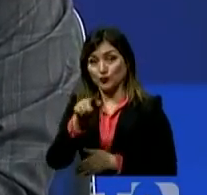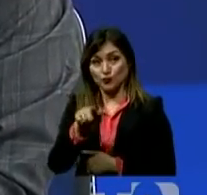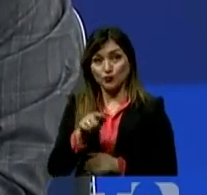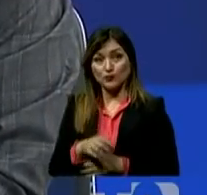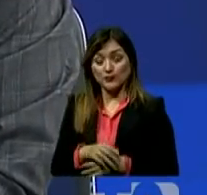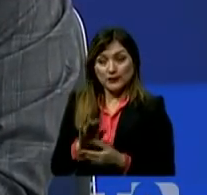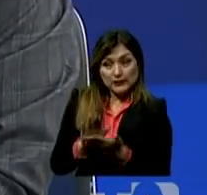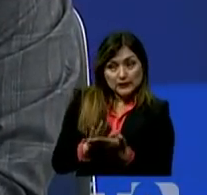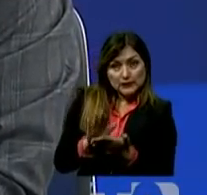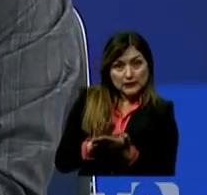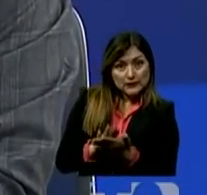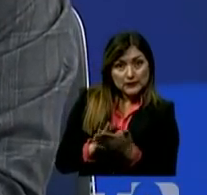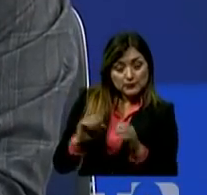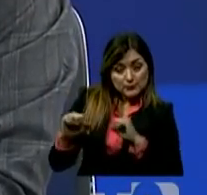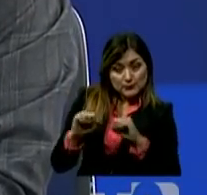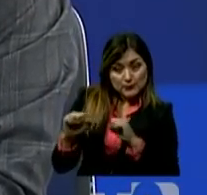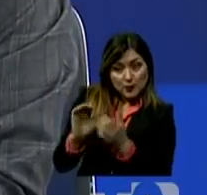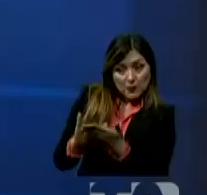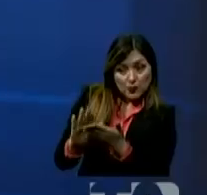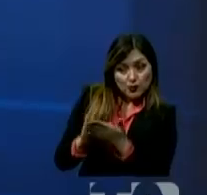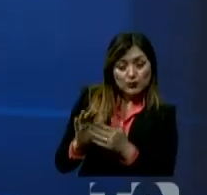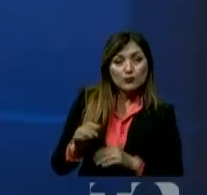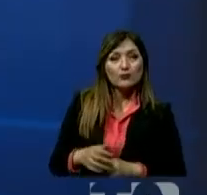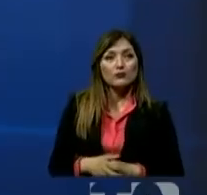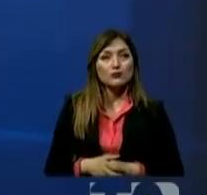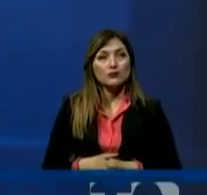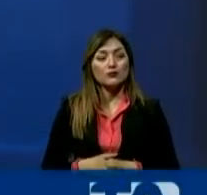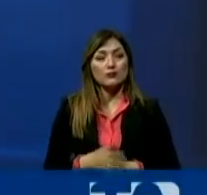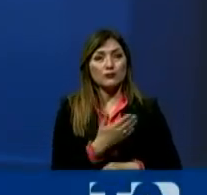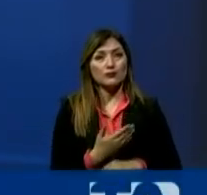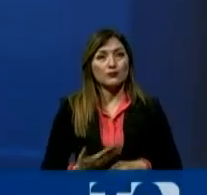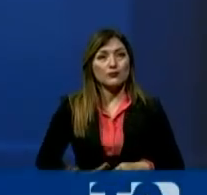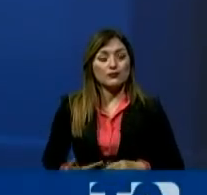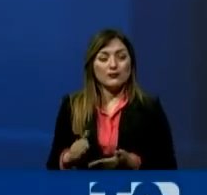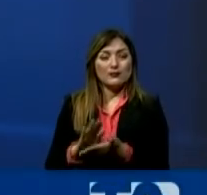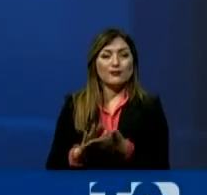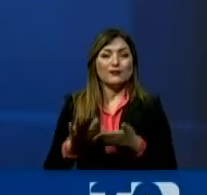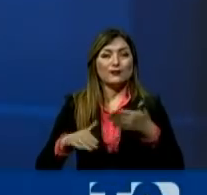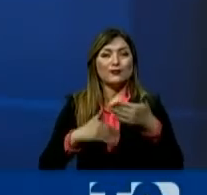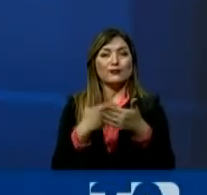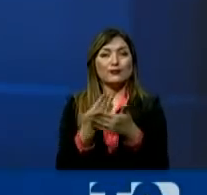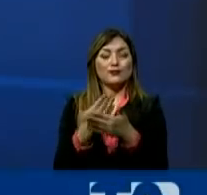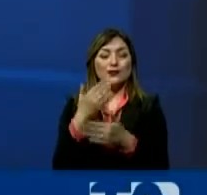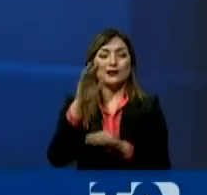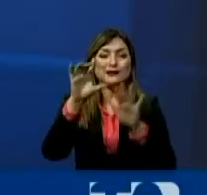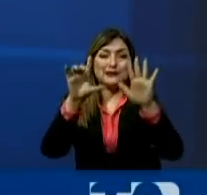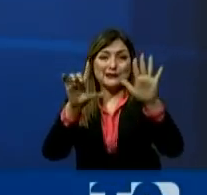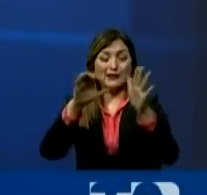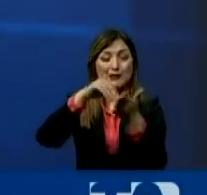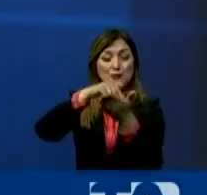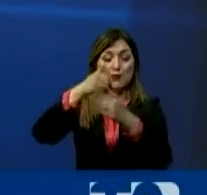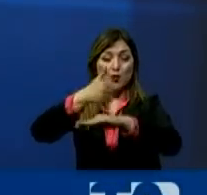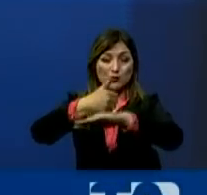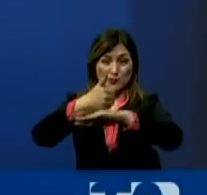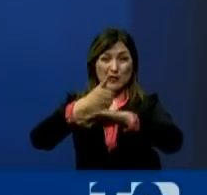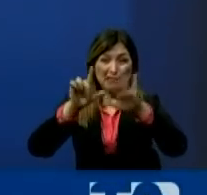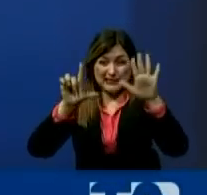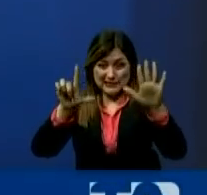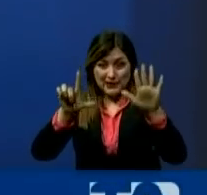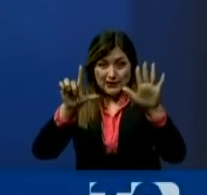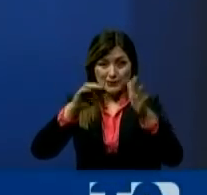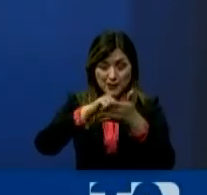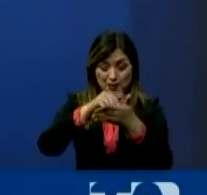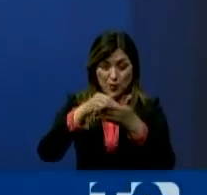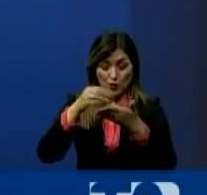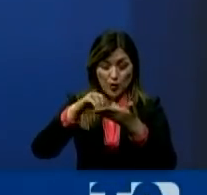¿usted se va a excusar para que esas denuncias sean tramitadas? No solo yo como presidenta tengo que excusarme, tienen que excusarse los siete miembros del Consejo de